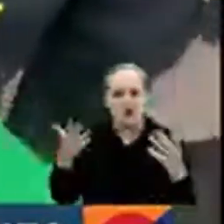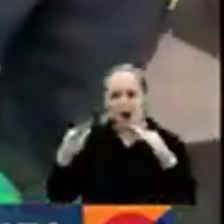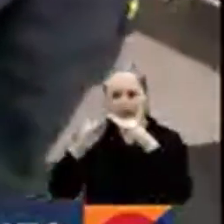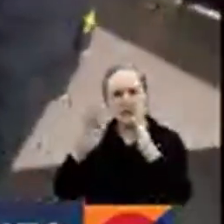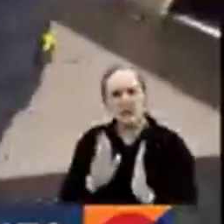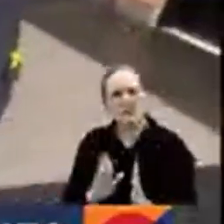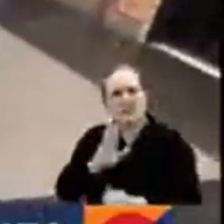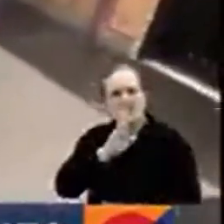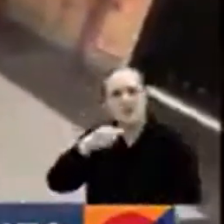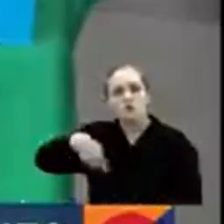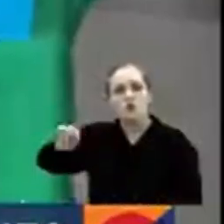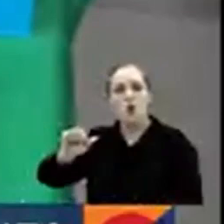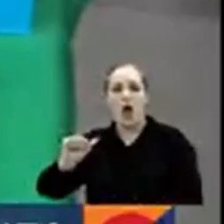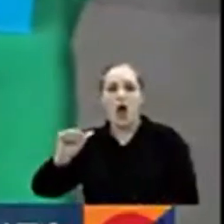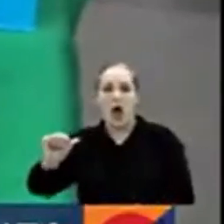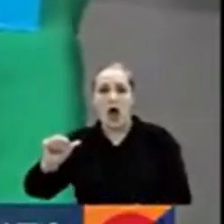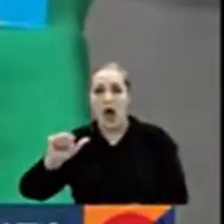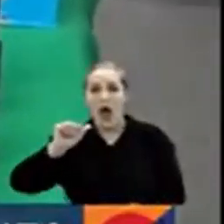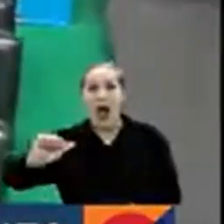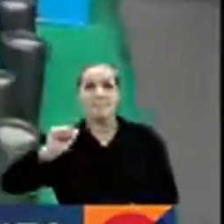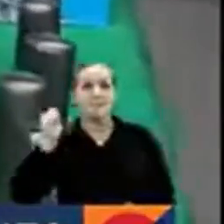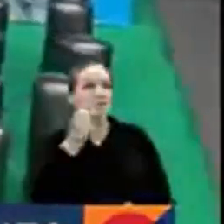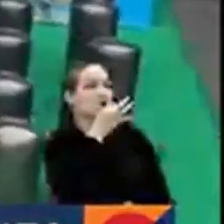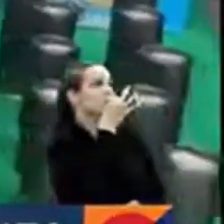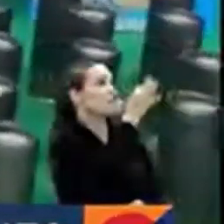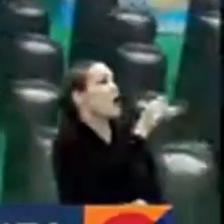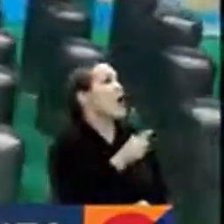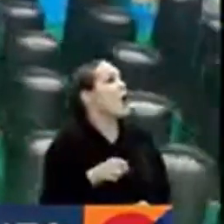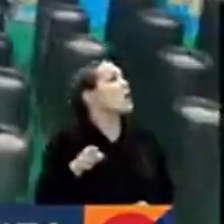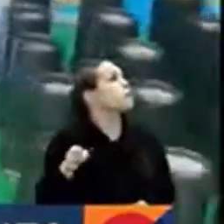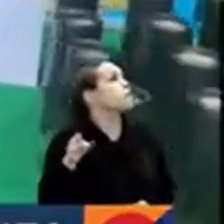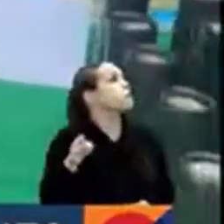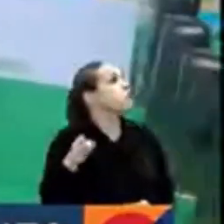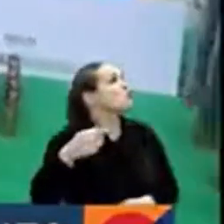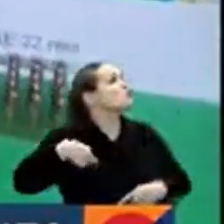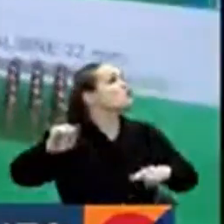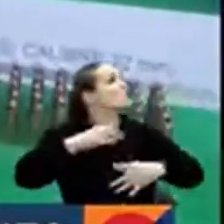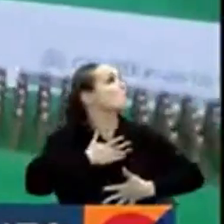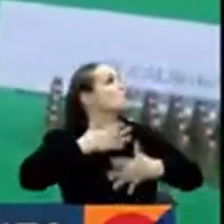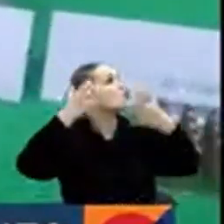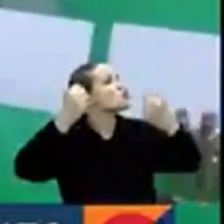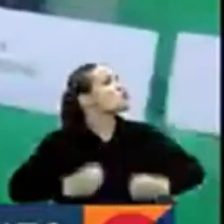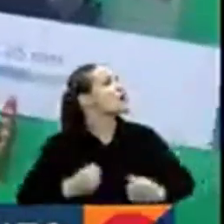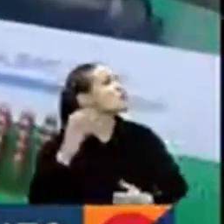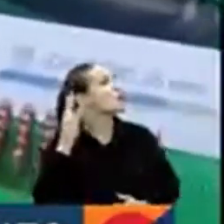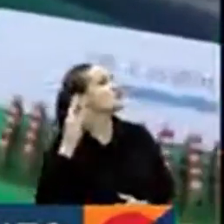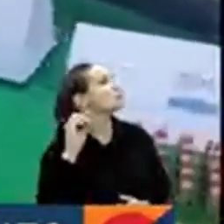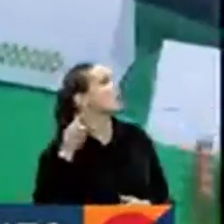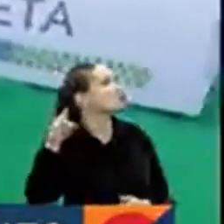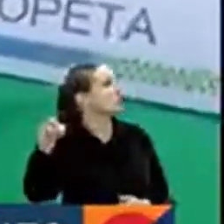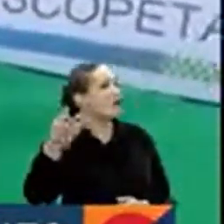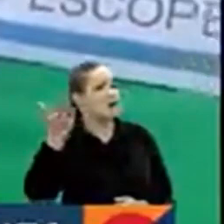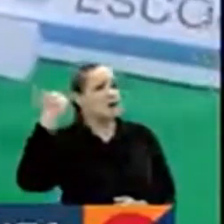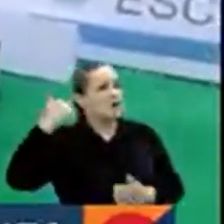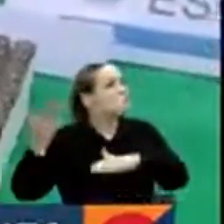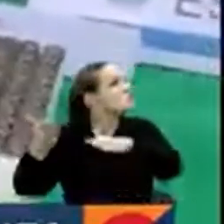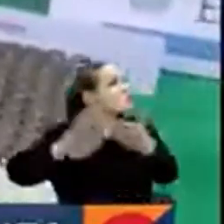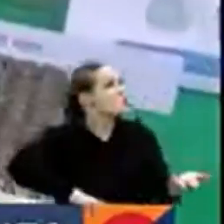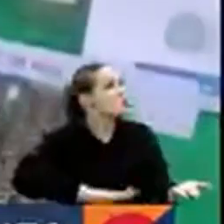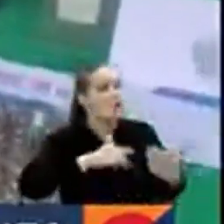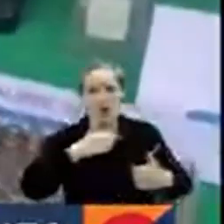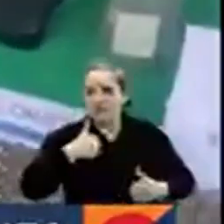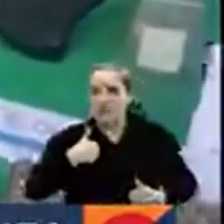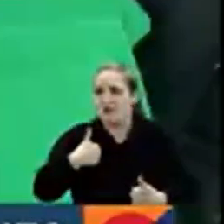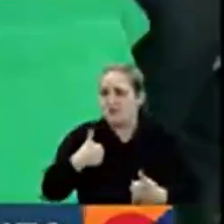que decidió avisar a las autoridades y revelarle que el dueño del armamento era su esposo, quien falleció días atrás. Las